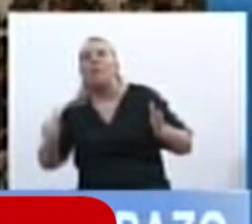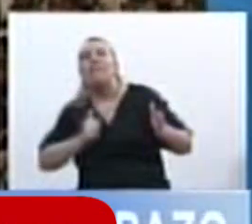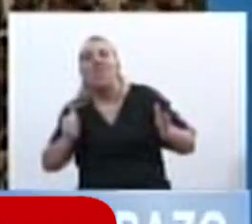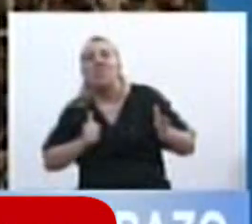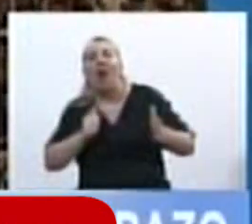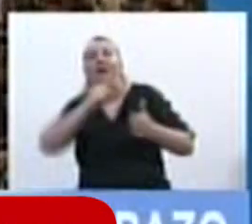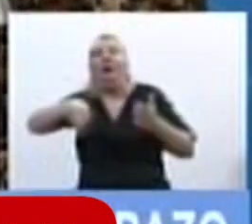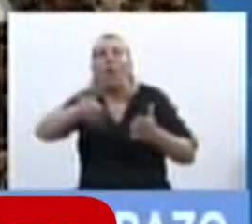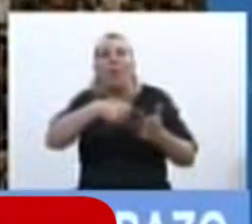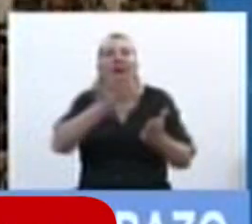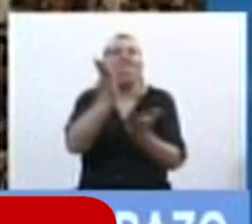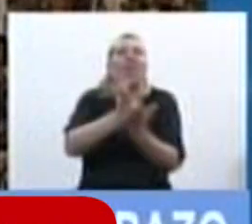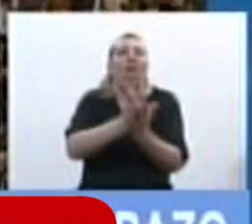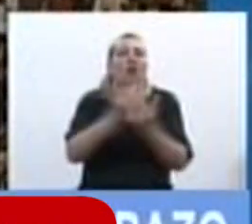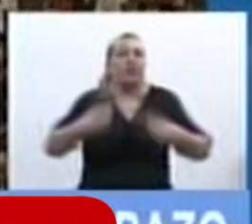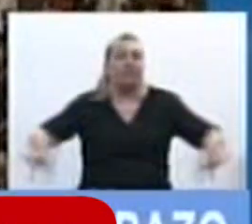también en ese país.